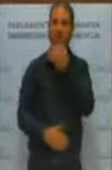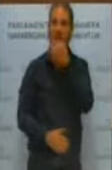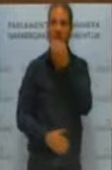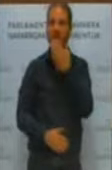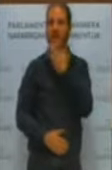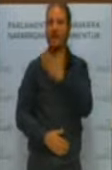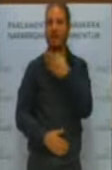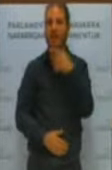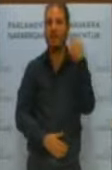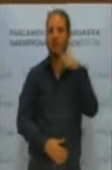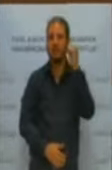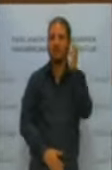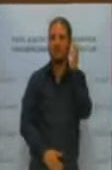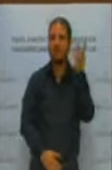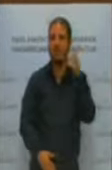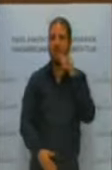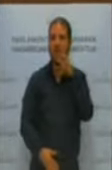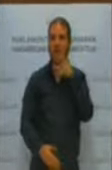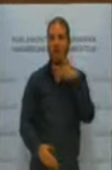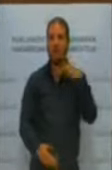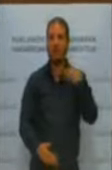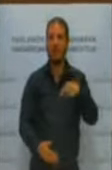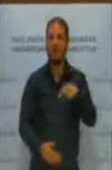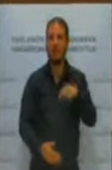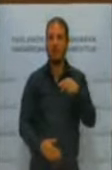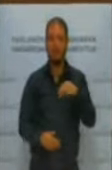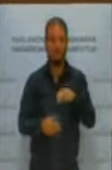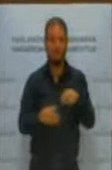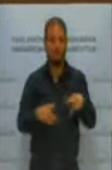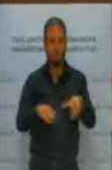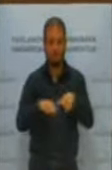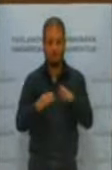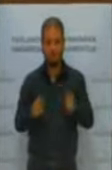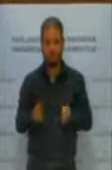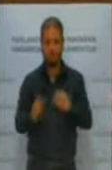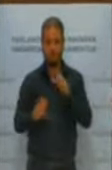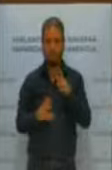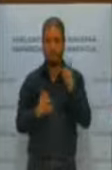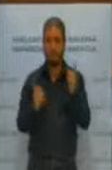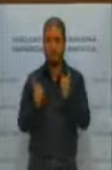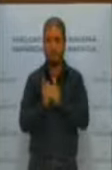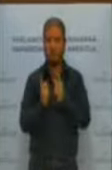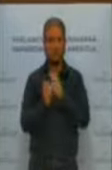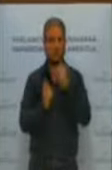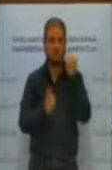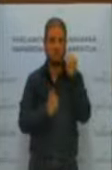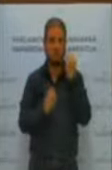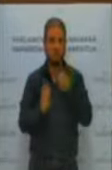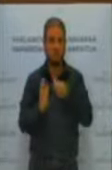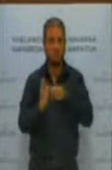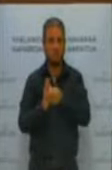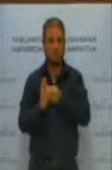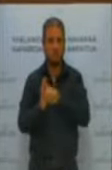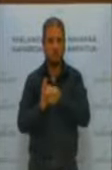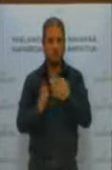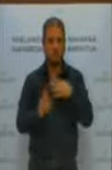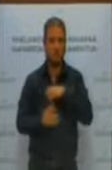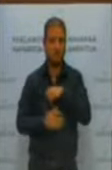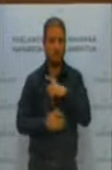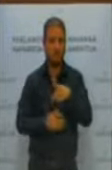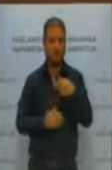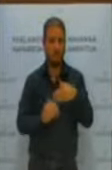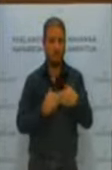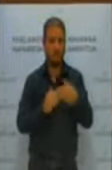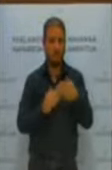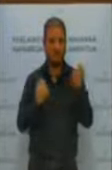Bueno, pues aunque salgo aquí al escaño, intervendé brevemente porque creo que esta moción, y no os ofende a usted, señora Pérez, tiene poco recorrido